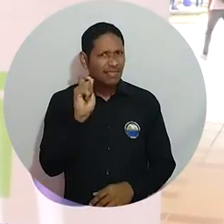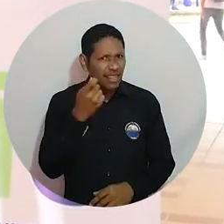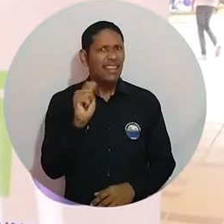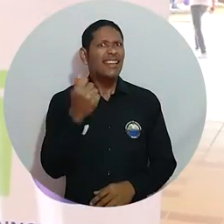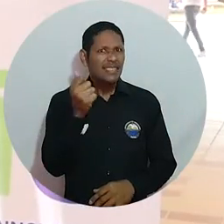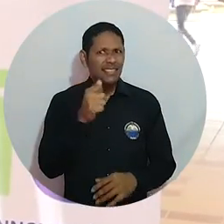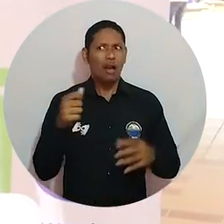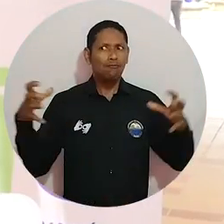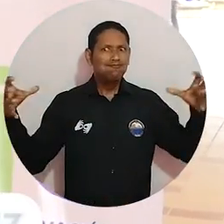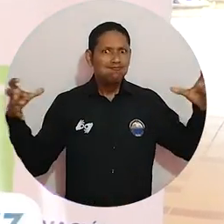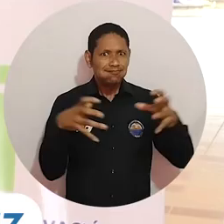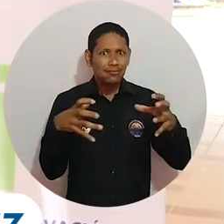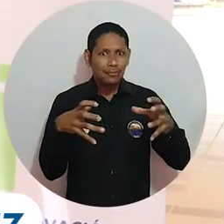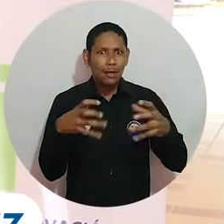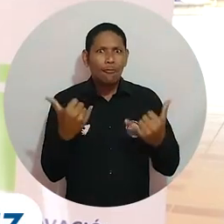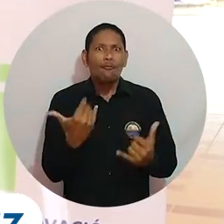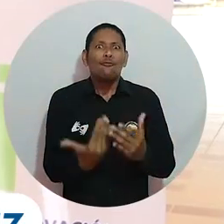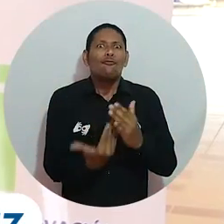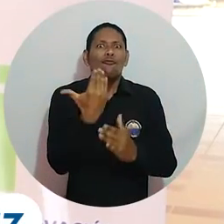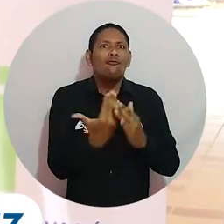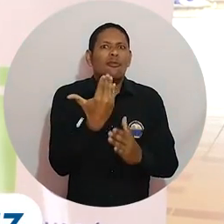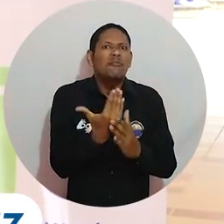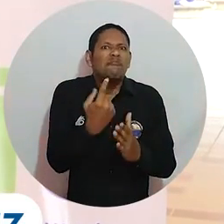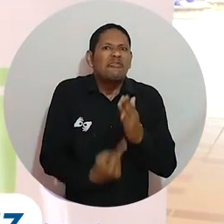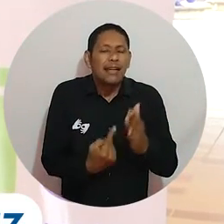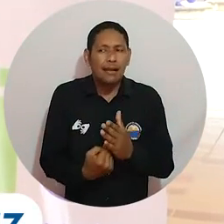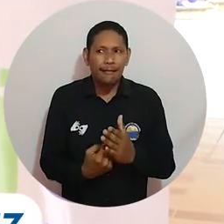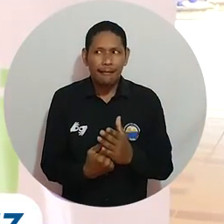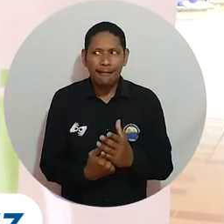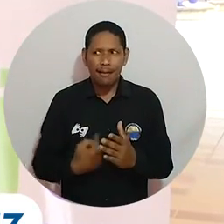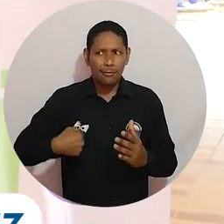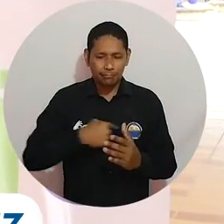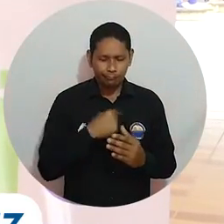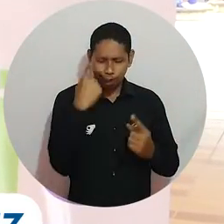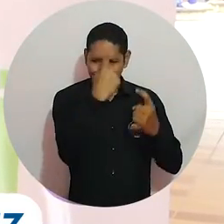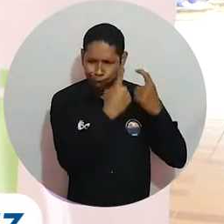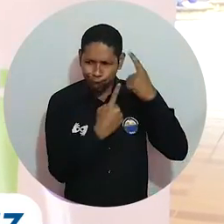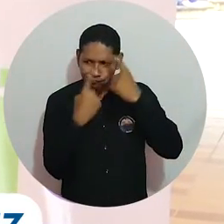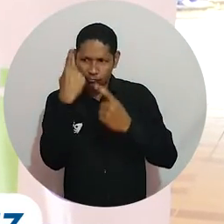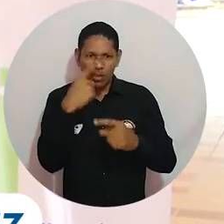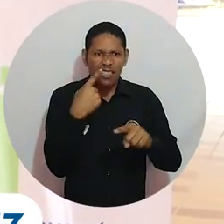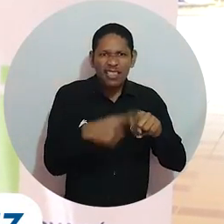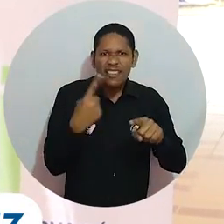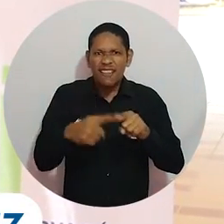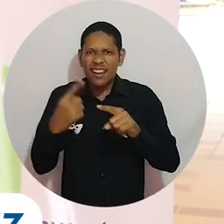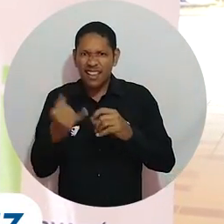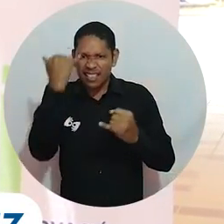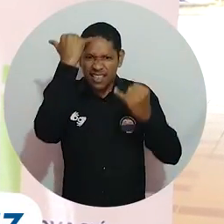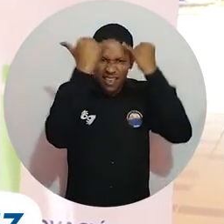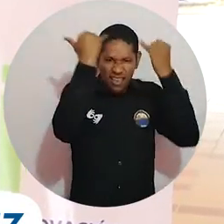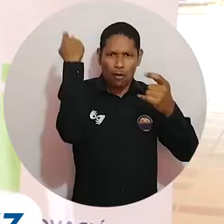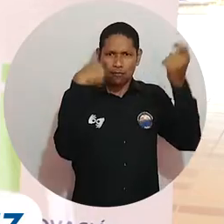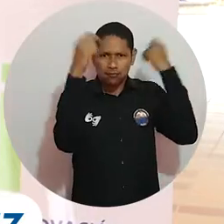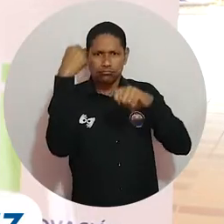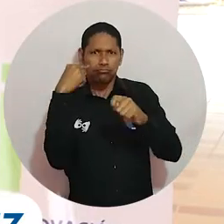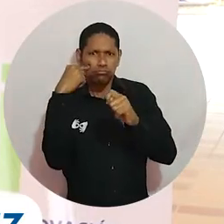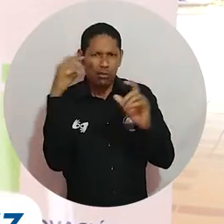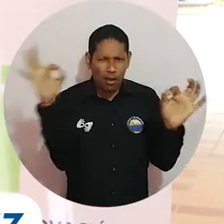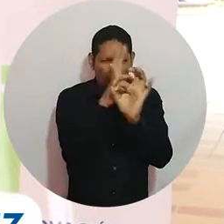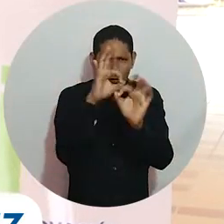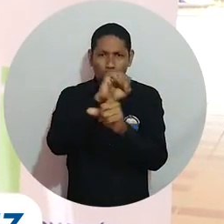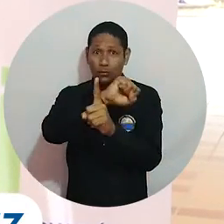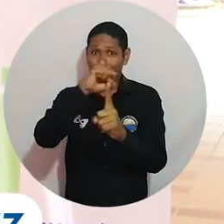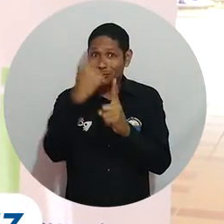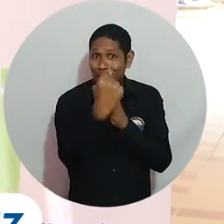Esta es la décima versión del Kick-Off y la novedad que tenemos es que nos intentamos impulsar emprendimientos que fueran con